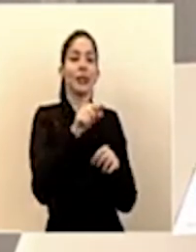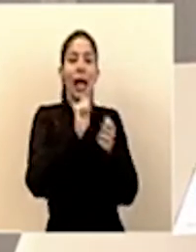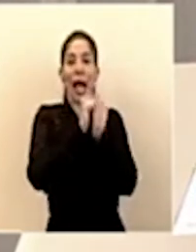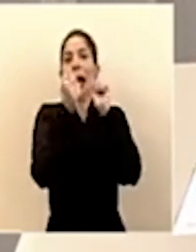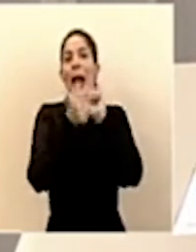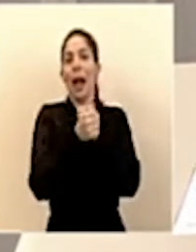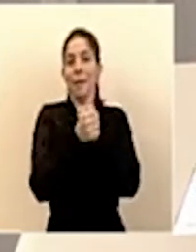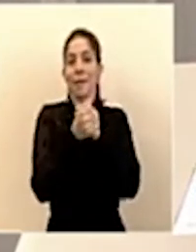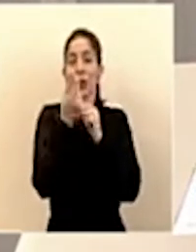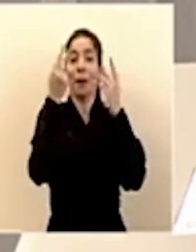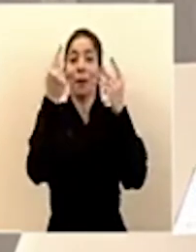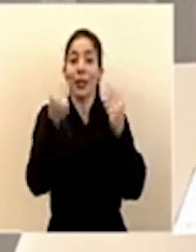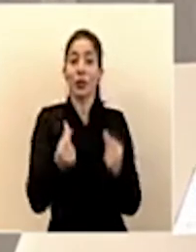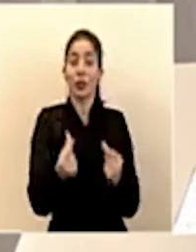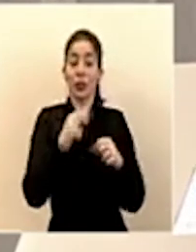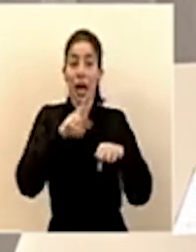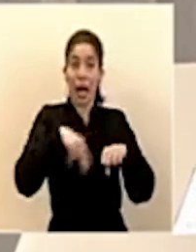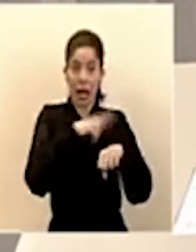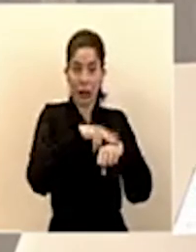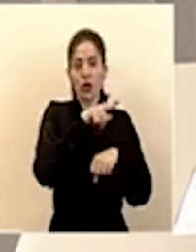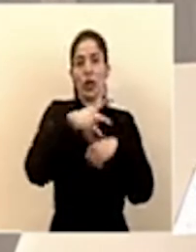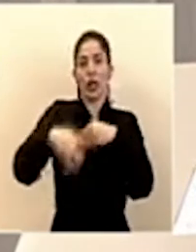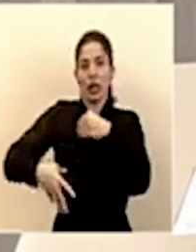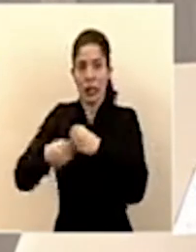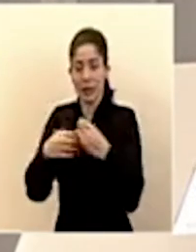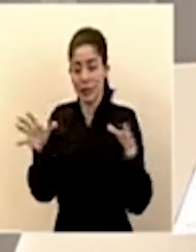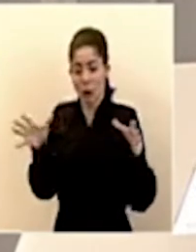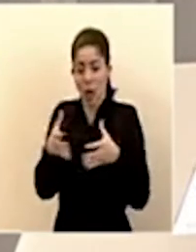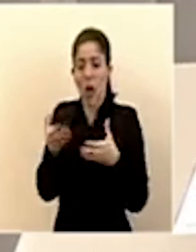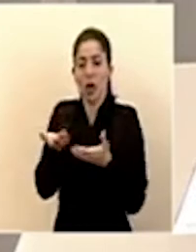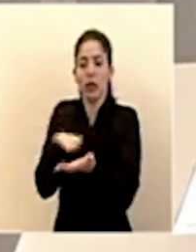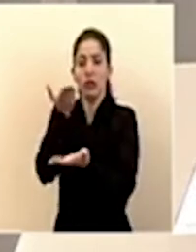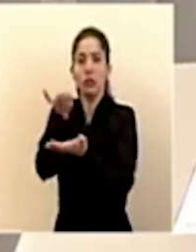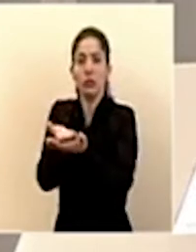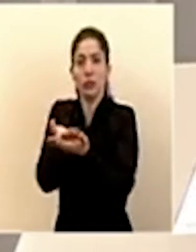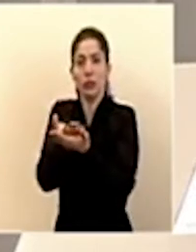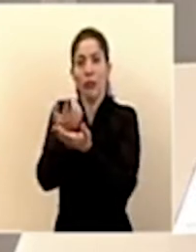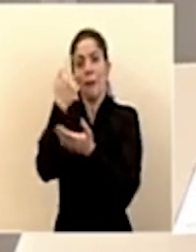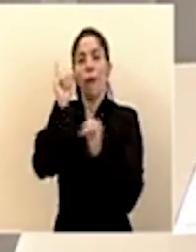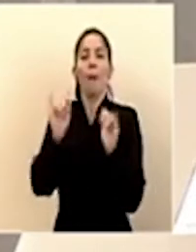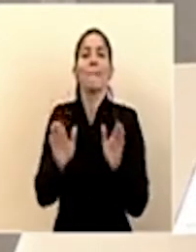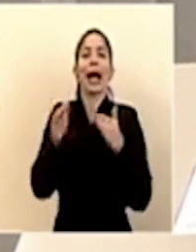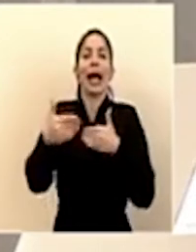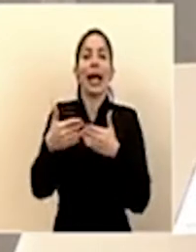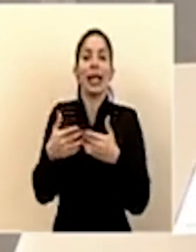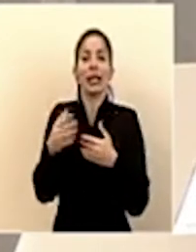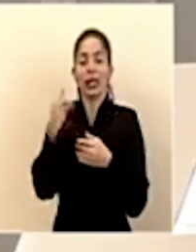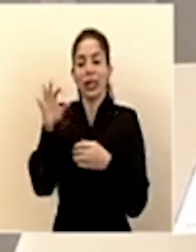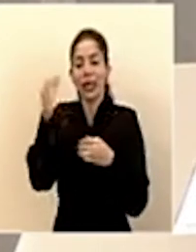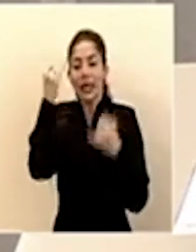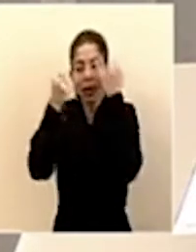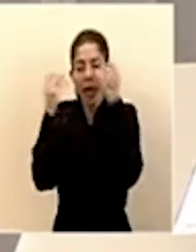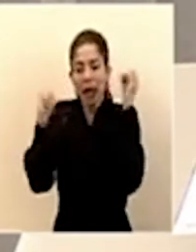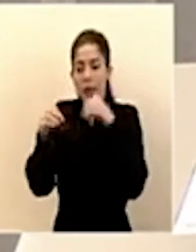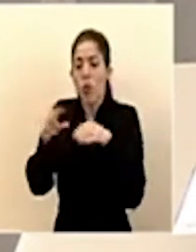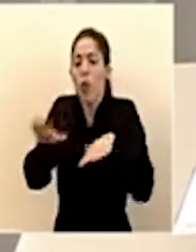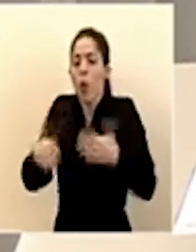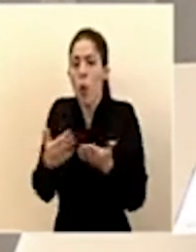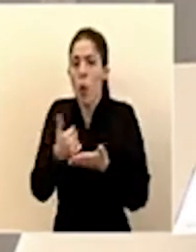sencilla, del presupuesto nacional para este paquete de ayudas a las personas.